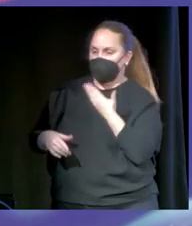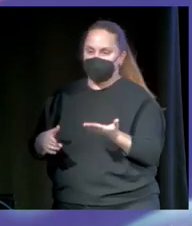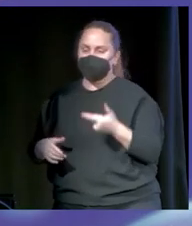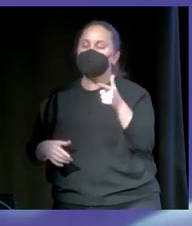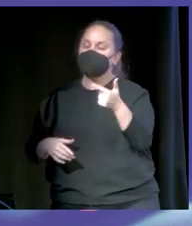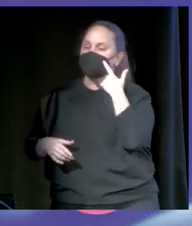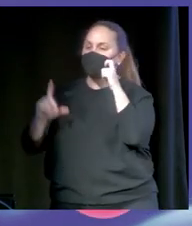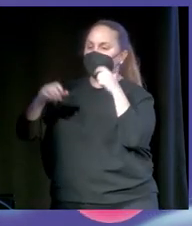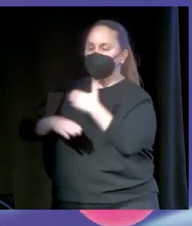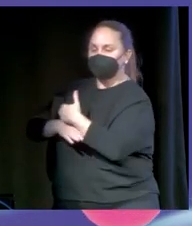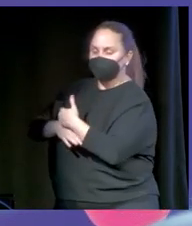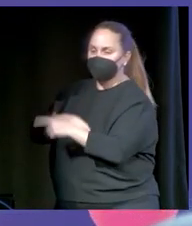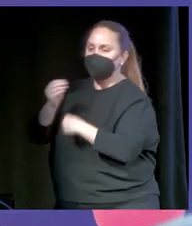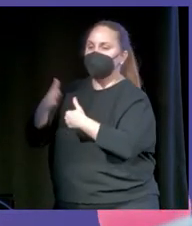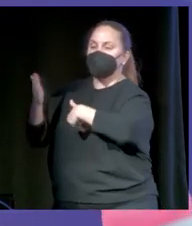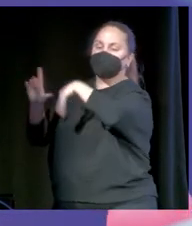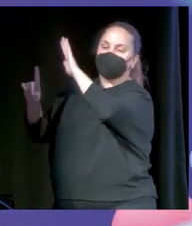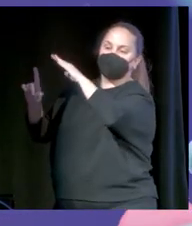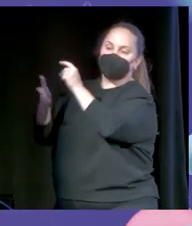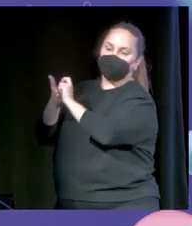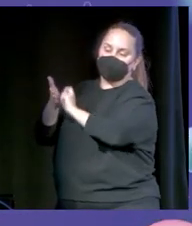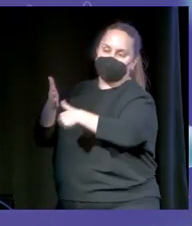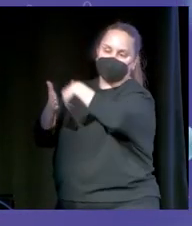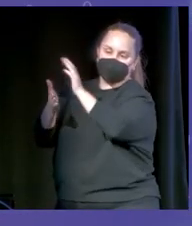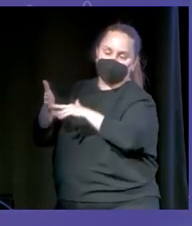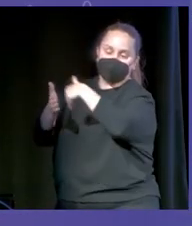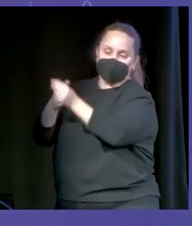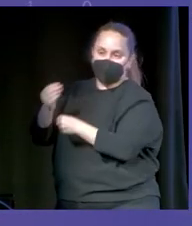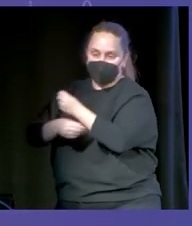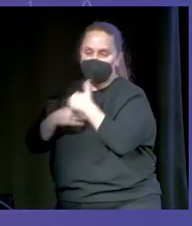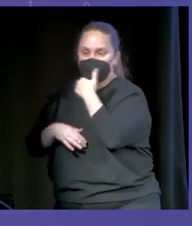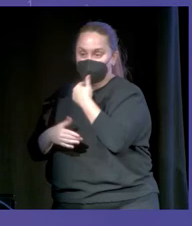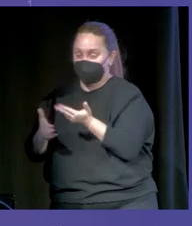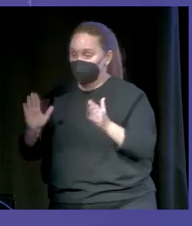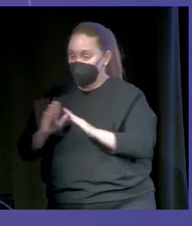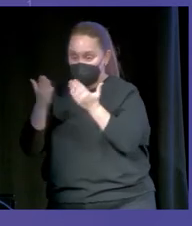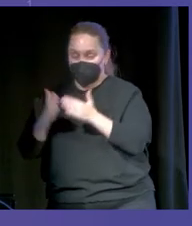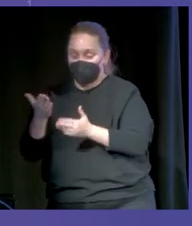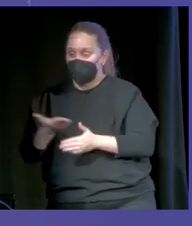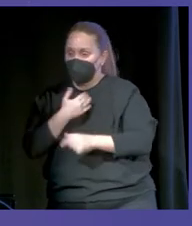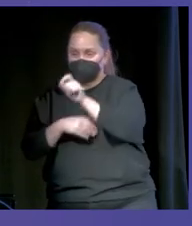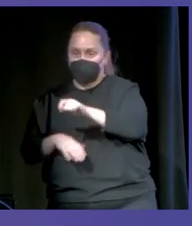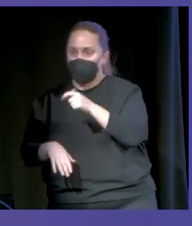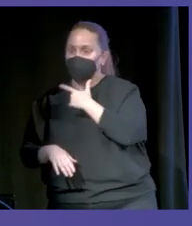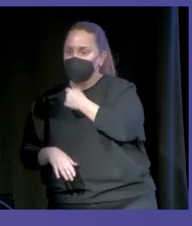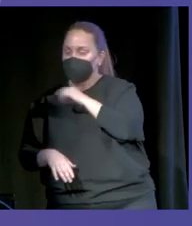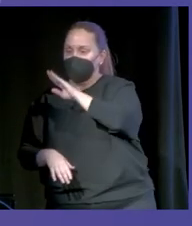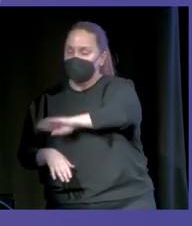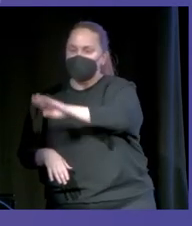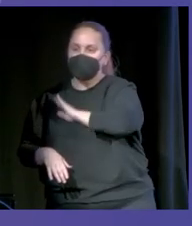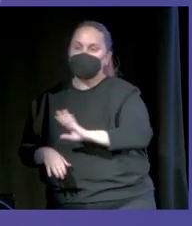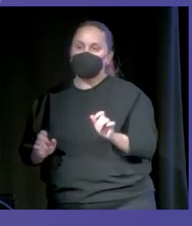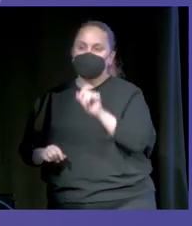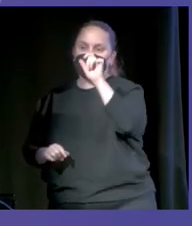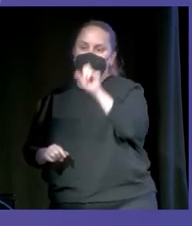dijeron, ponte para la foto, haz como que estás pintando algo en el cuaderno y me puso a pintar algo. Ya os digo, la publicación a la gente le gustó mucho, pero hubo